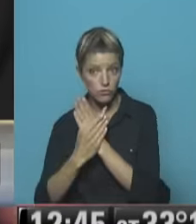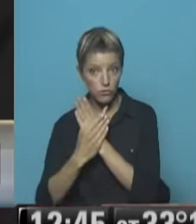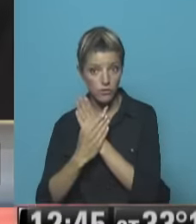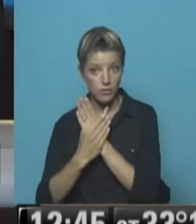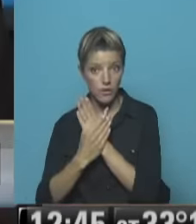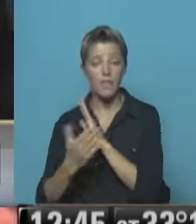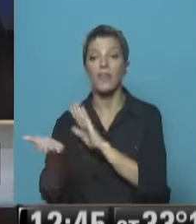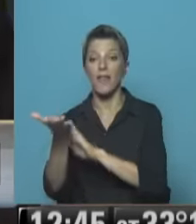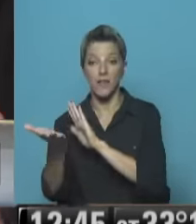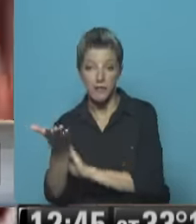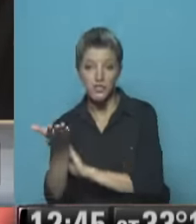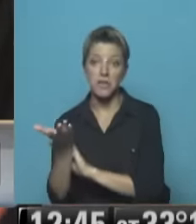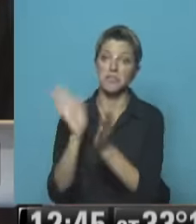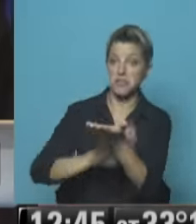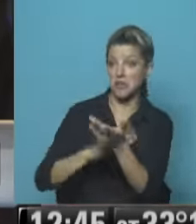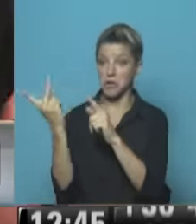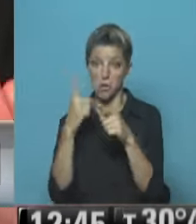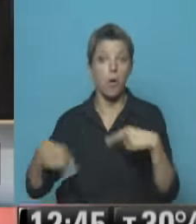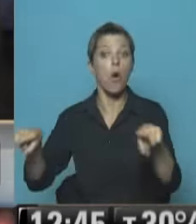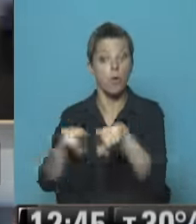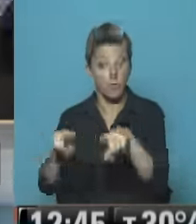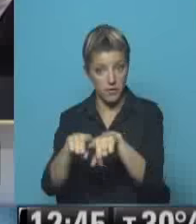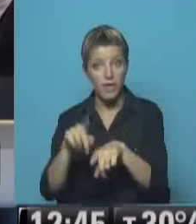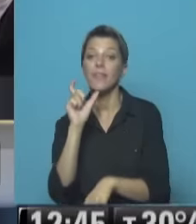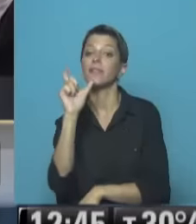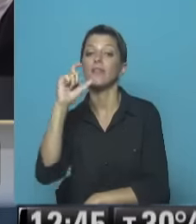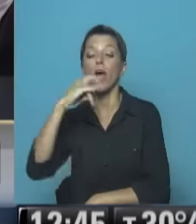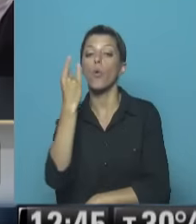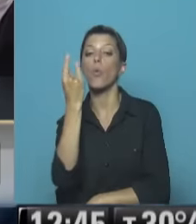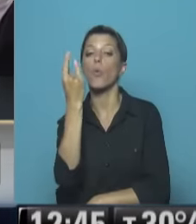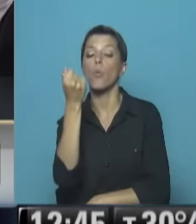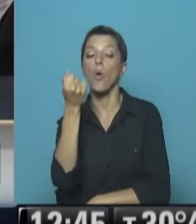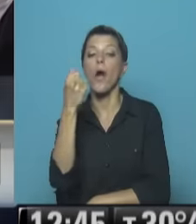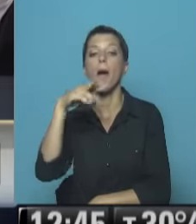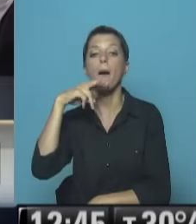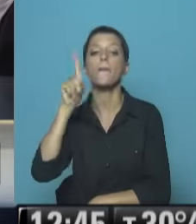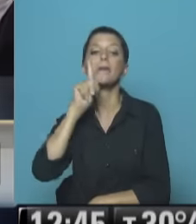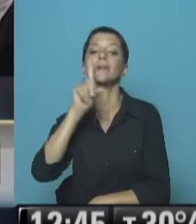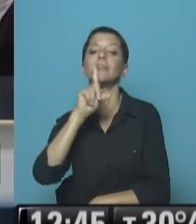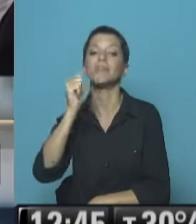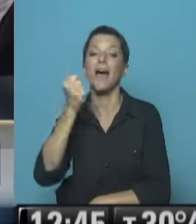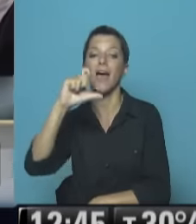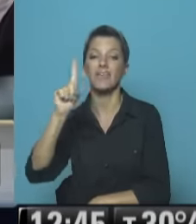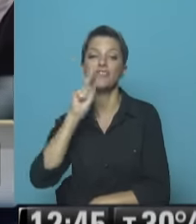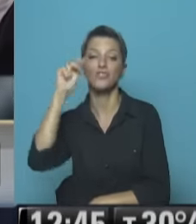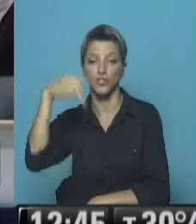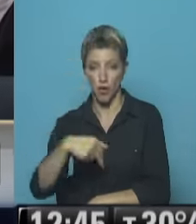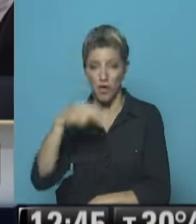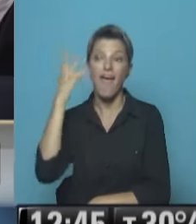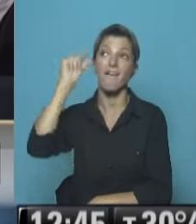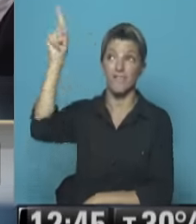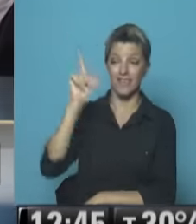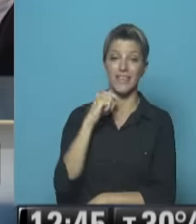derecha Y convivieron De hecho Utilizaban la palabra Cohabitación Es la palabra que se usa En francés Y en castellano Y en más de una oportunidad Hubo